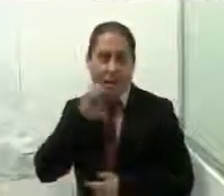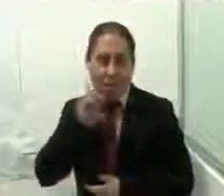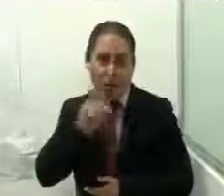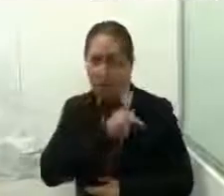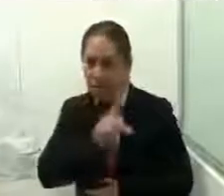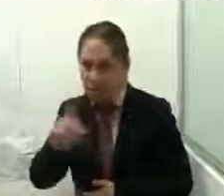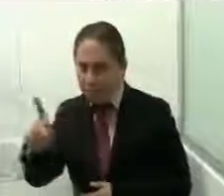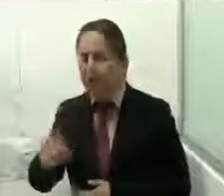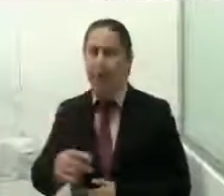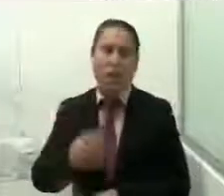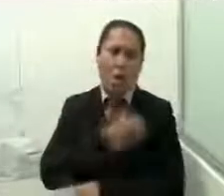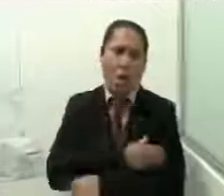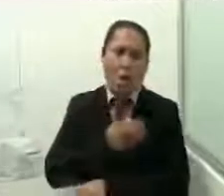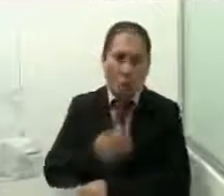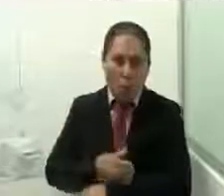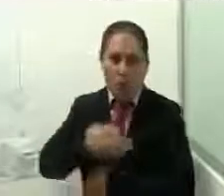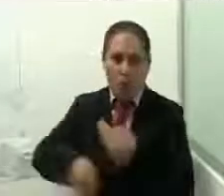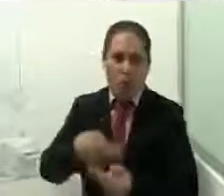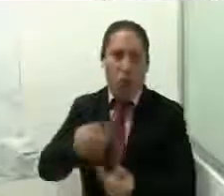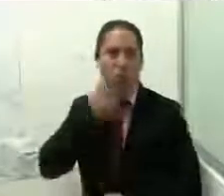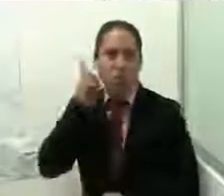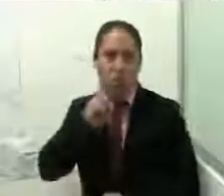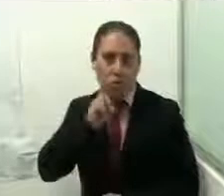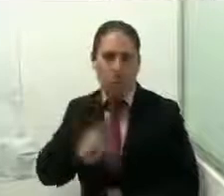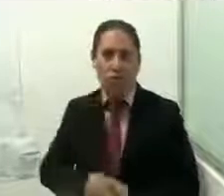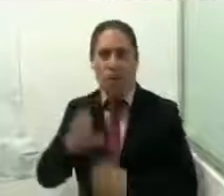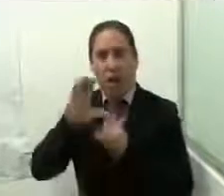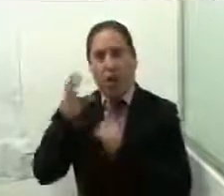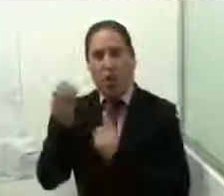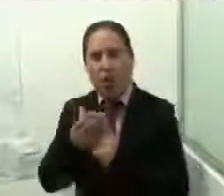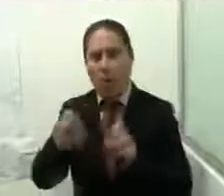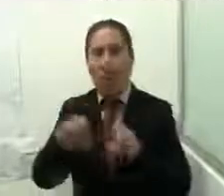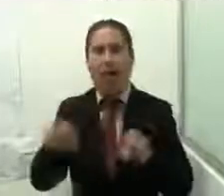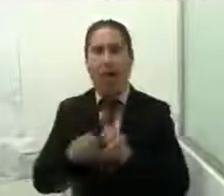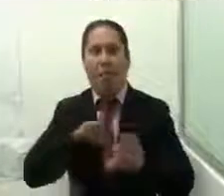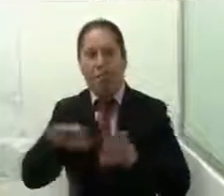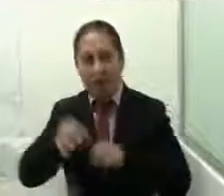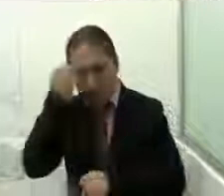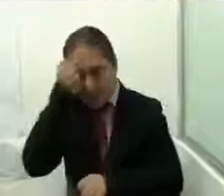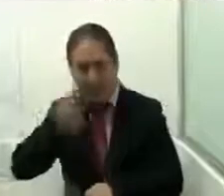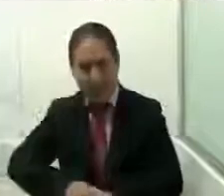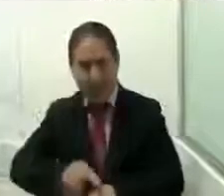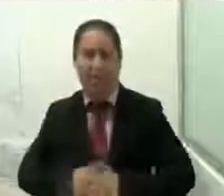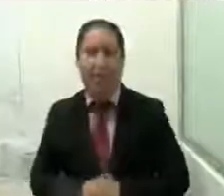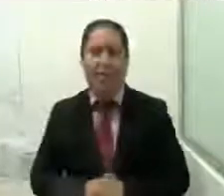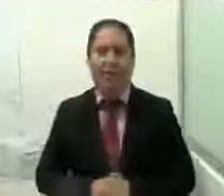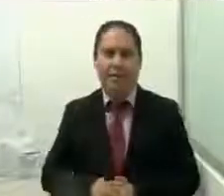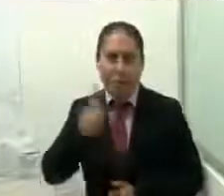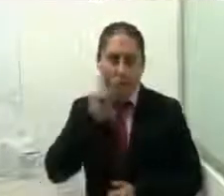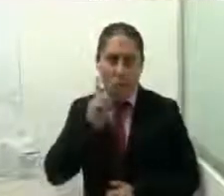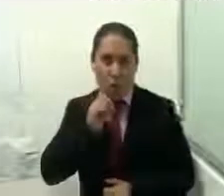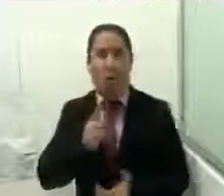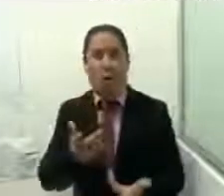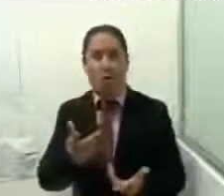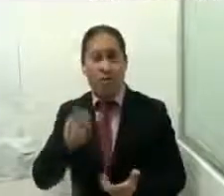compañeras diputadas de esta comisión y a todo el equipo de trabajo de la Secretaría, mujeres muy valiosas